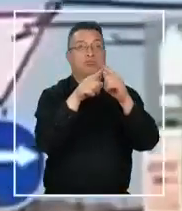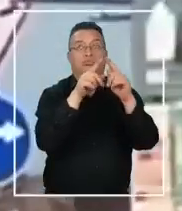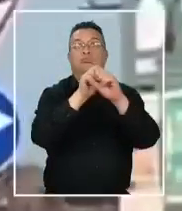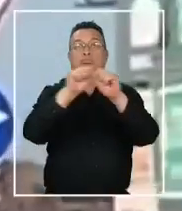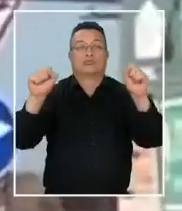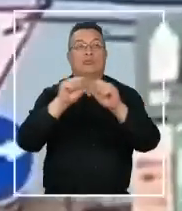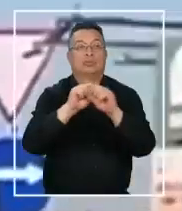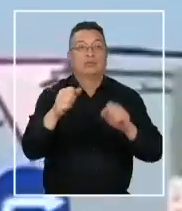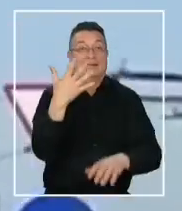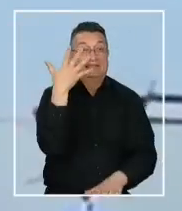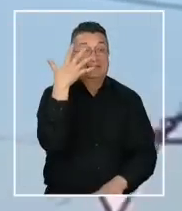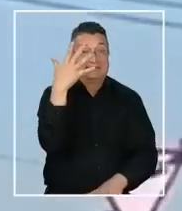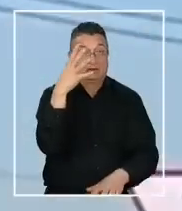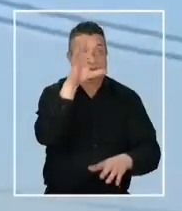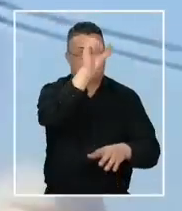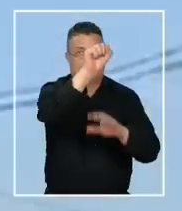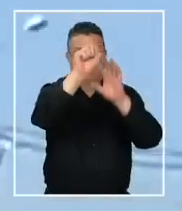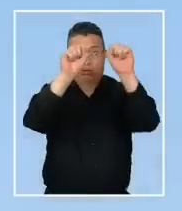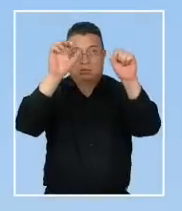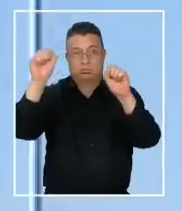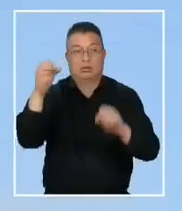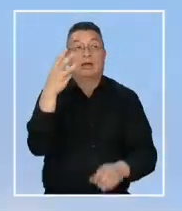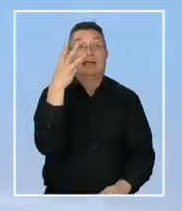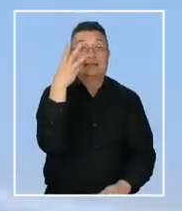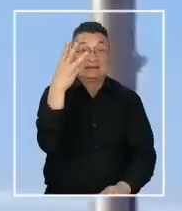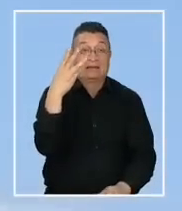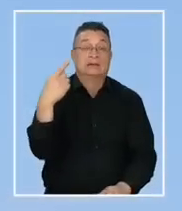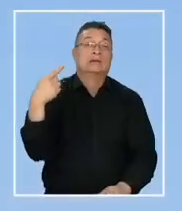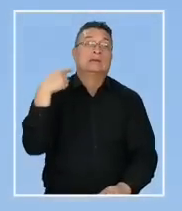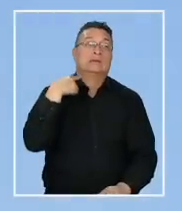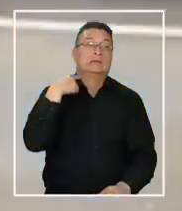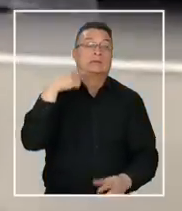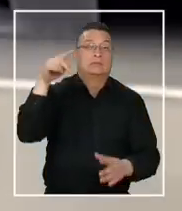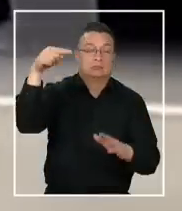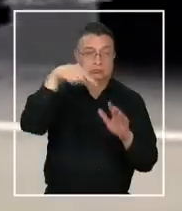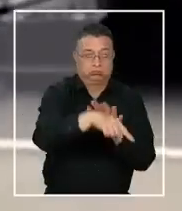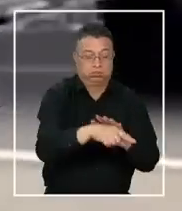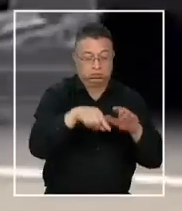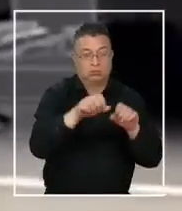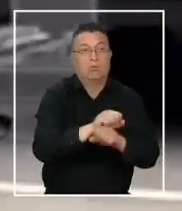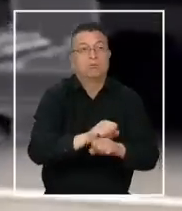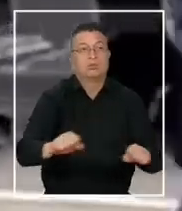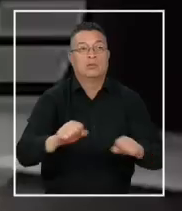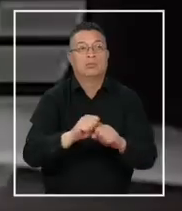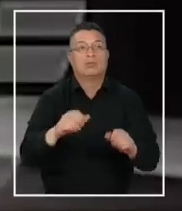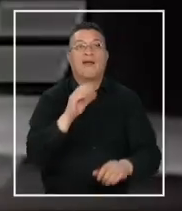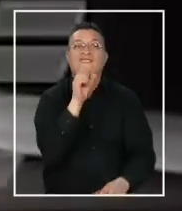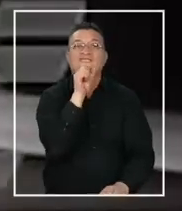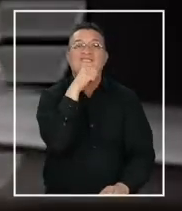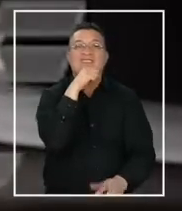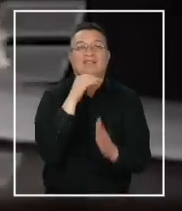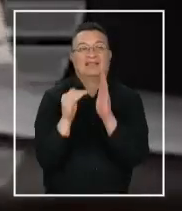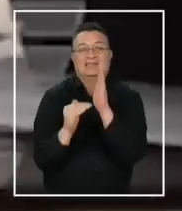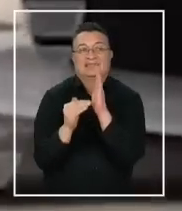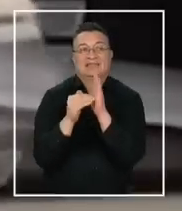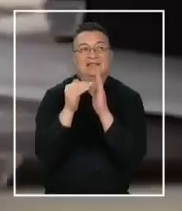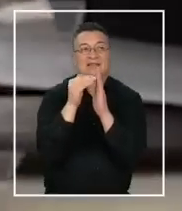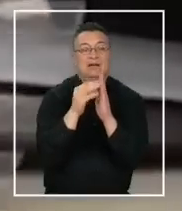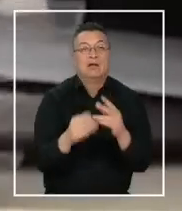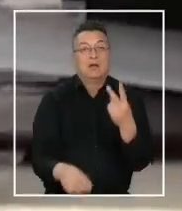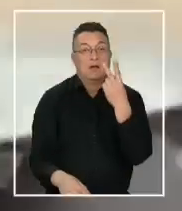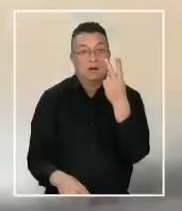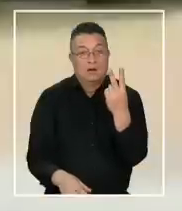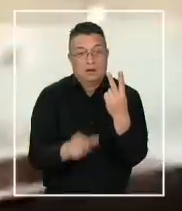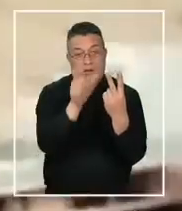Cinco fueron derribados y tres alcanzaron a ser desviados, impactando en viejos edificios donde dos